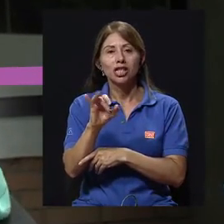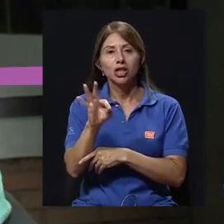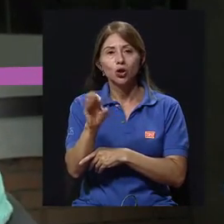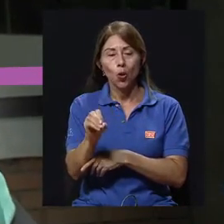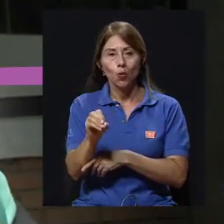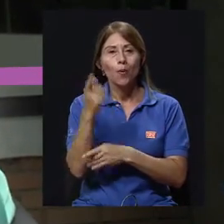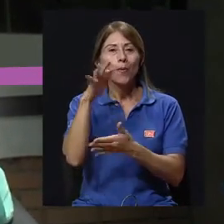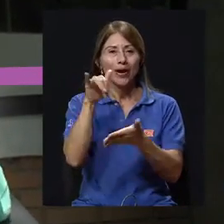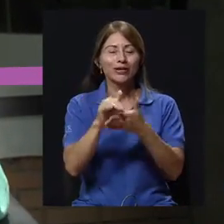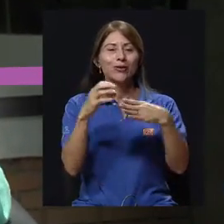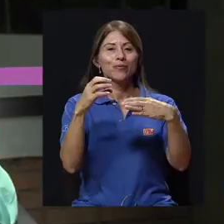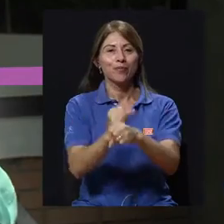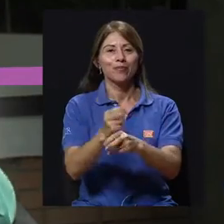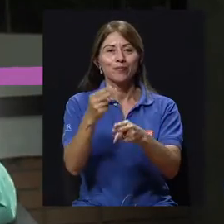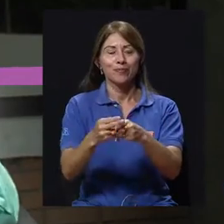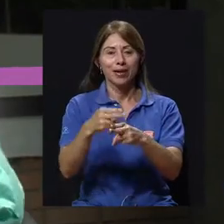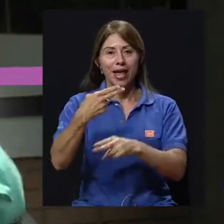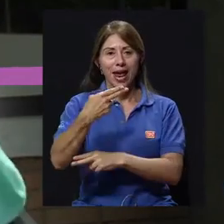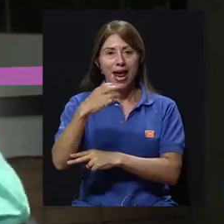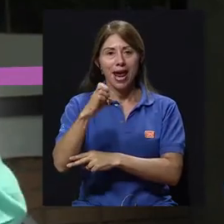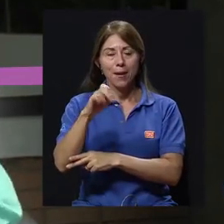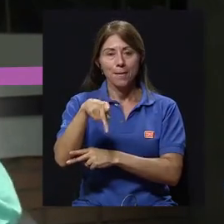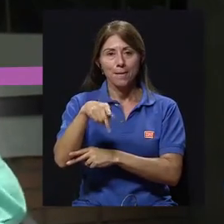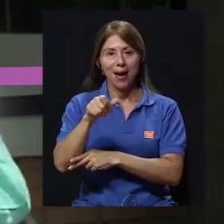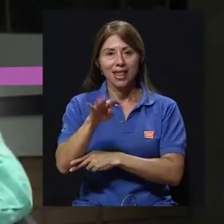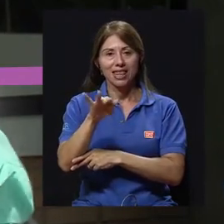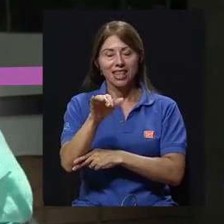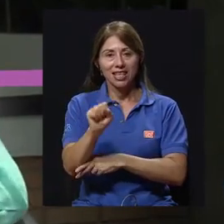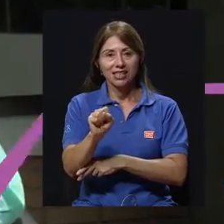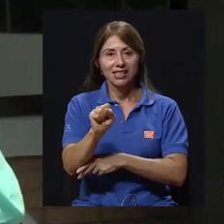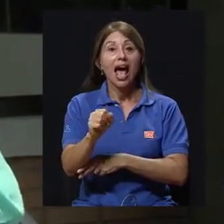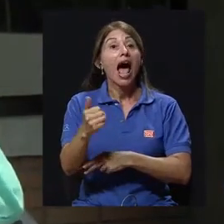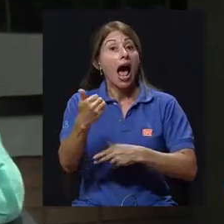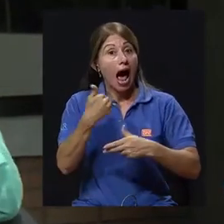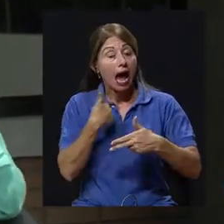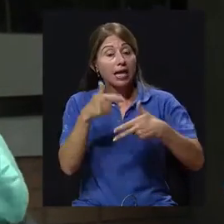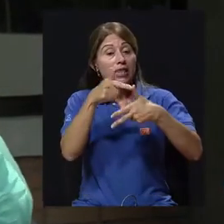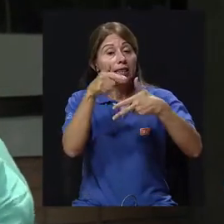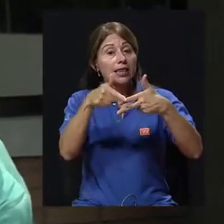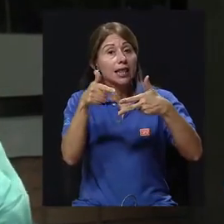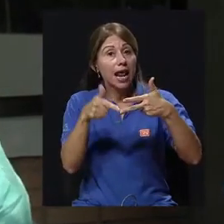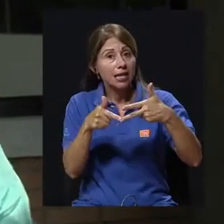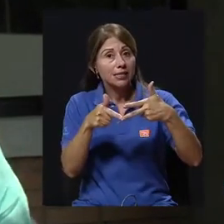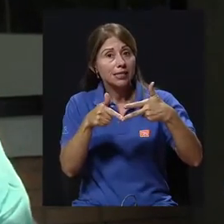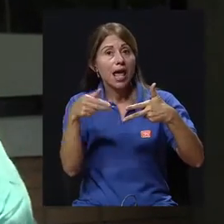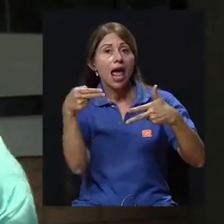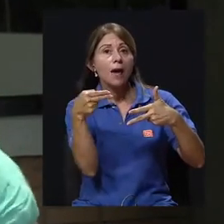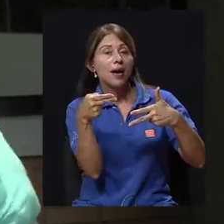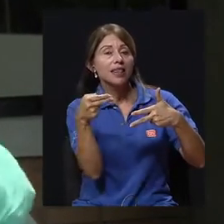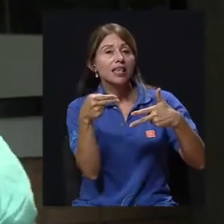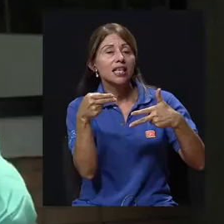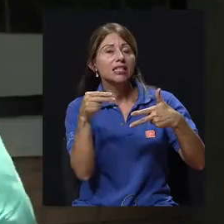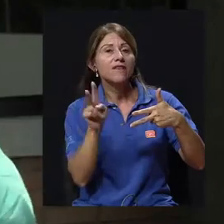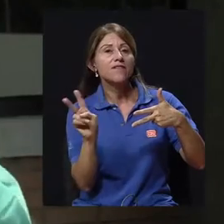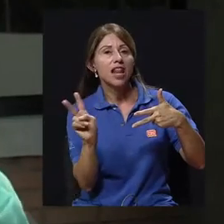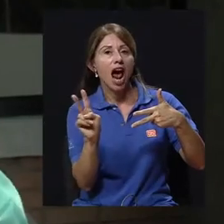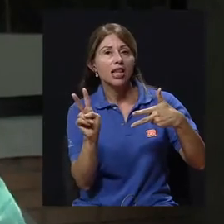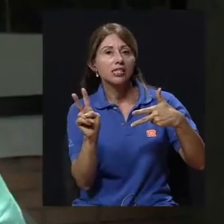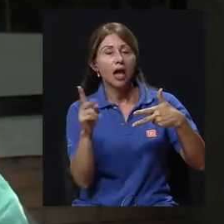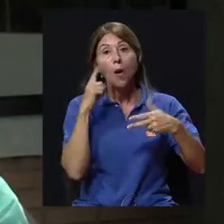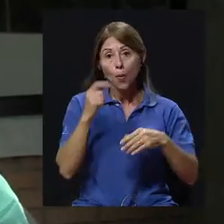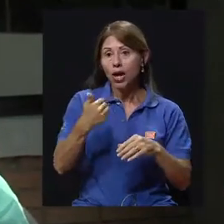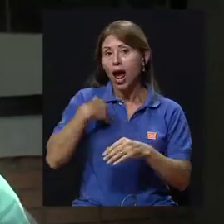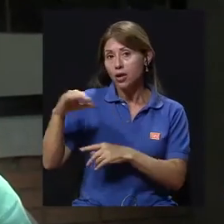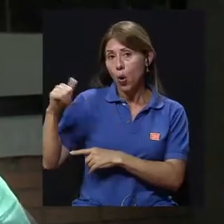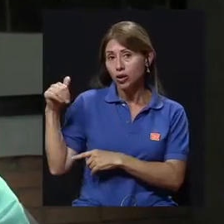Hay generalmente tres grandes grupos de hepatitis virales, porque hay hepatitis por otras causas. Hay hepatitis